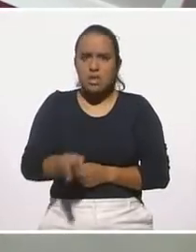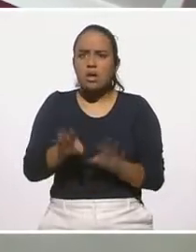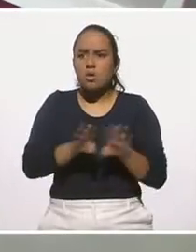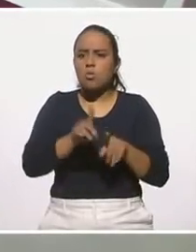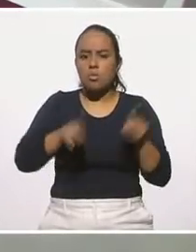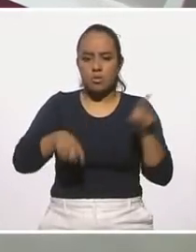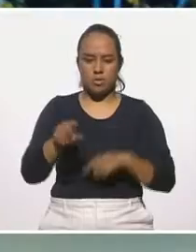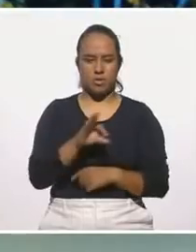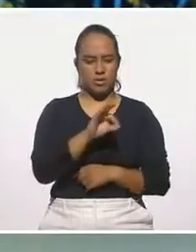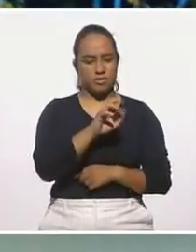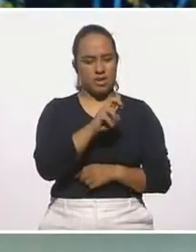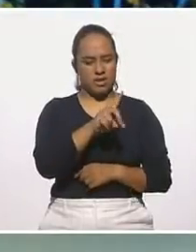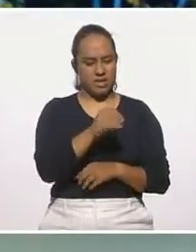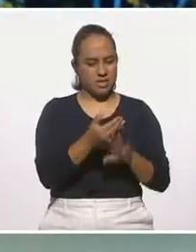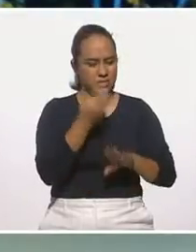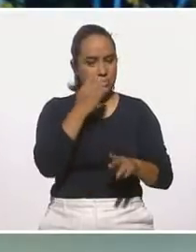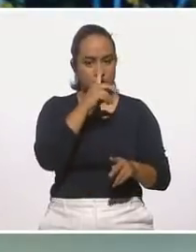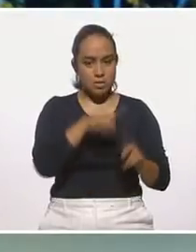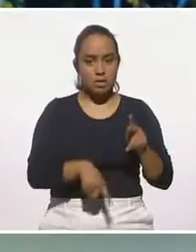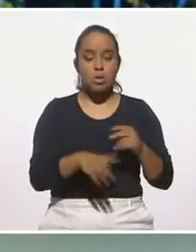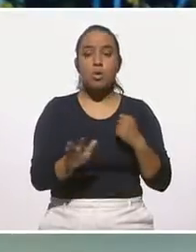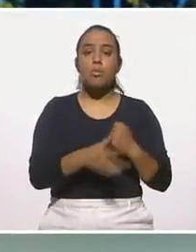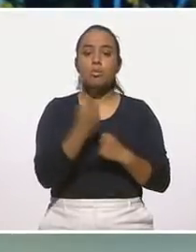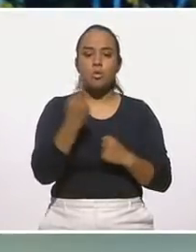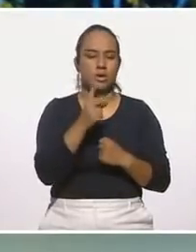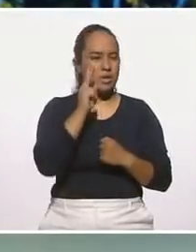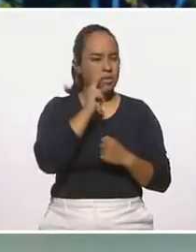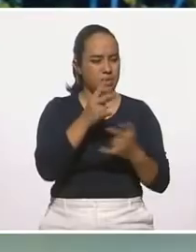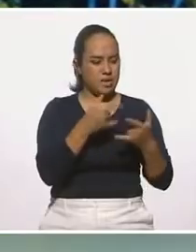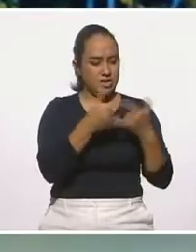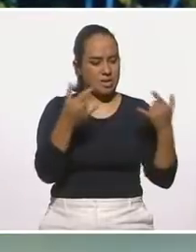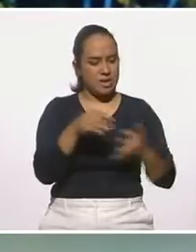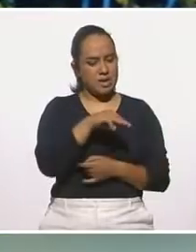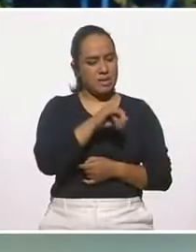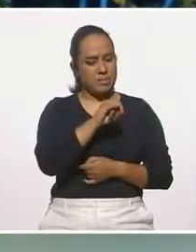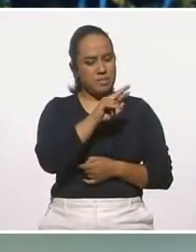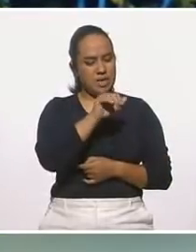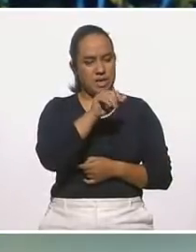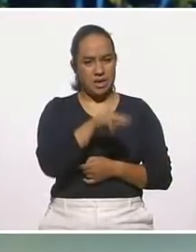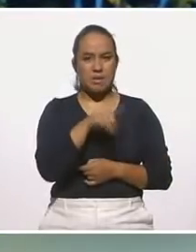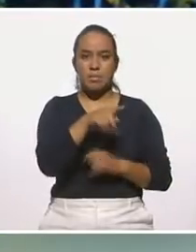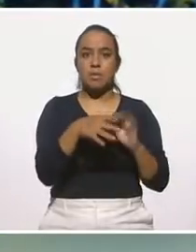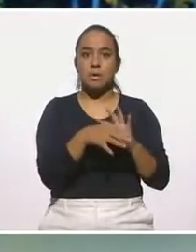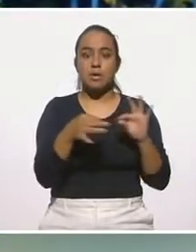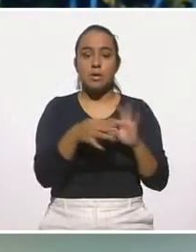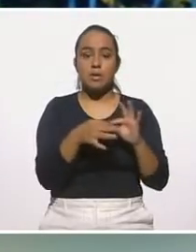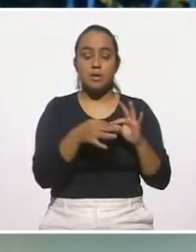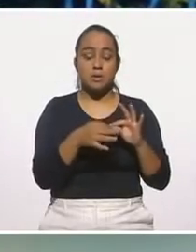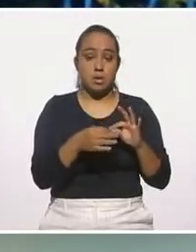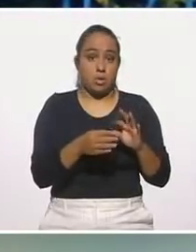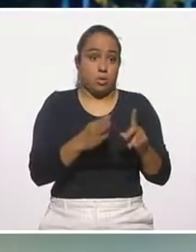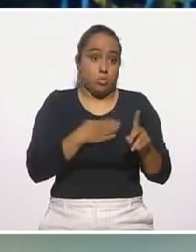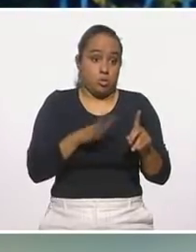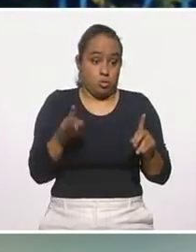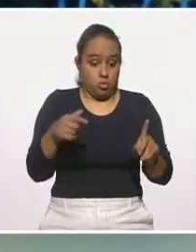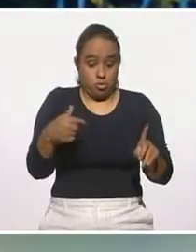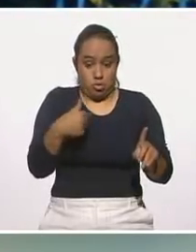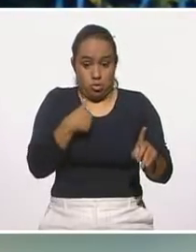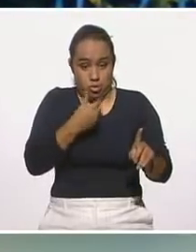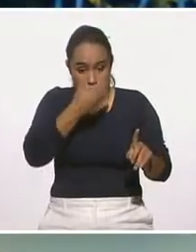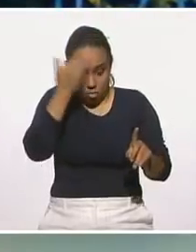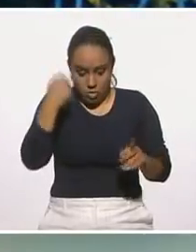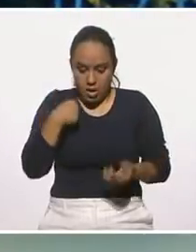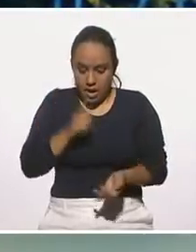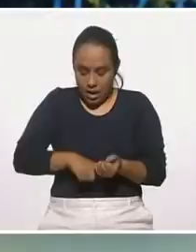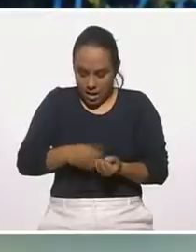nos quedamos con esta pregunta porque también vimos el testimonio de Miriam, que comentaba y decía, bueno, yo ni siquiera sabía que era